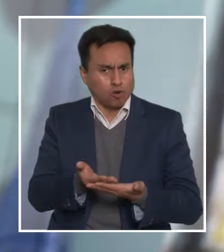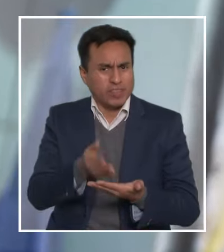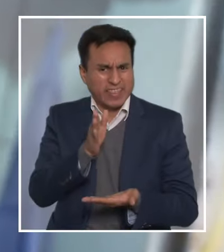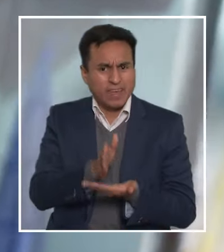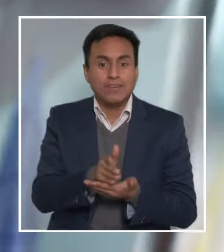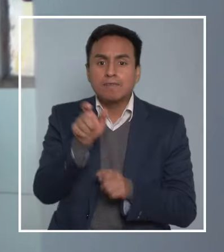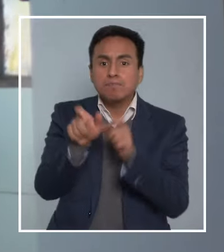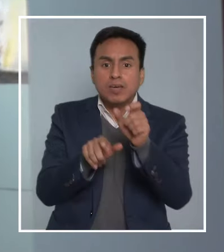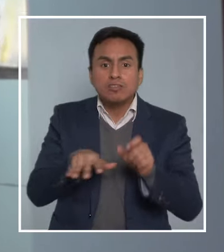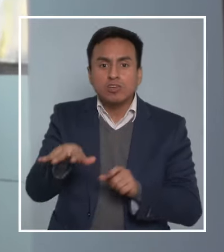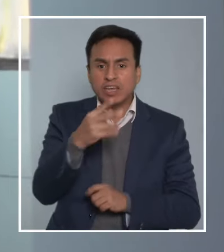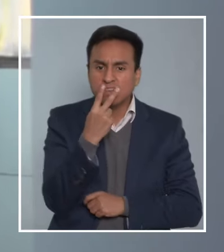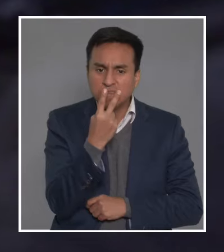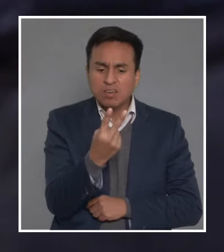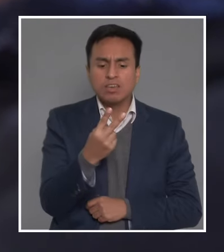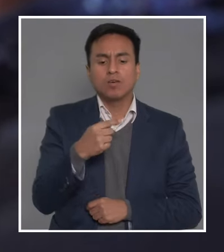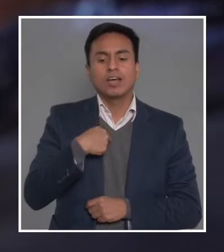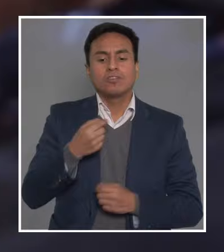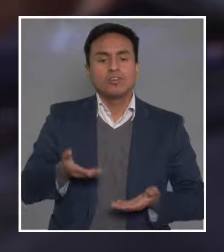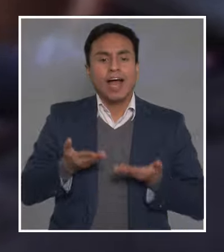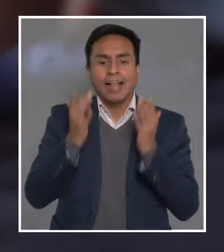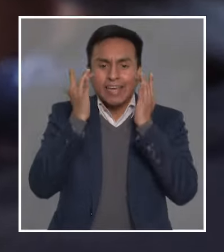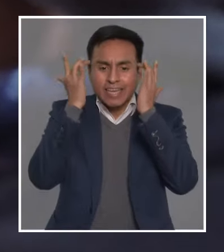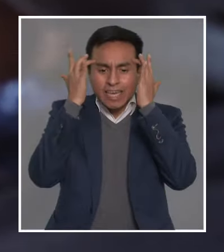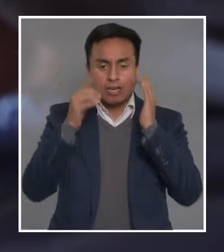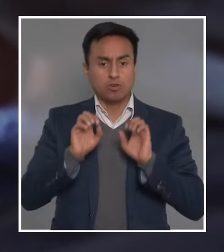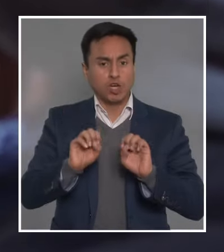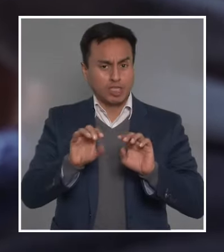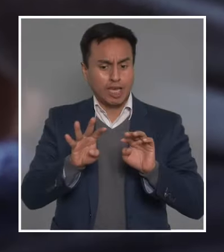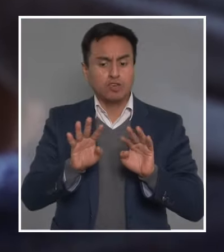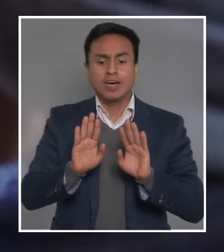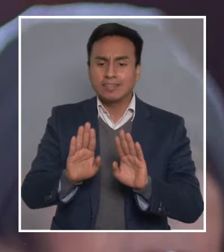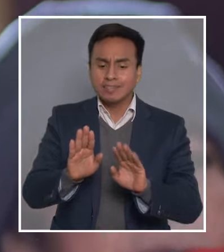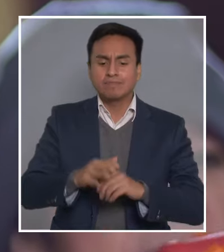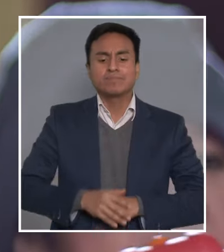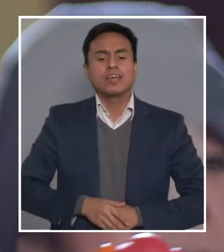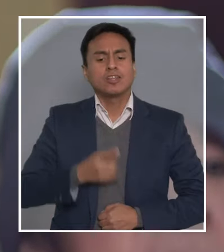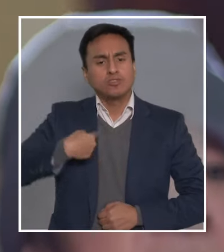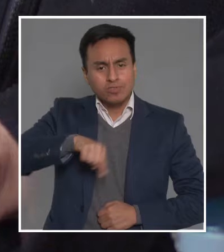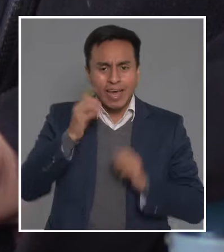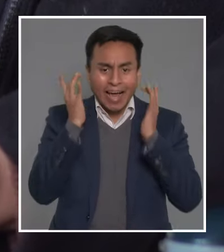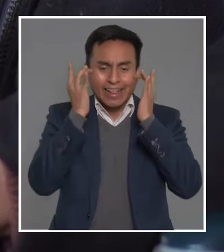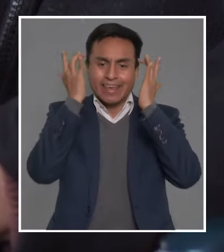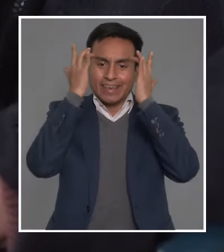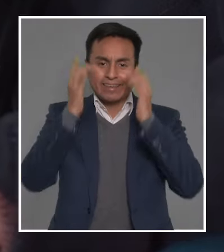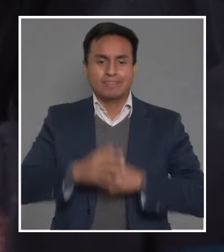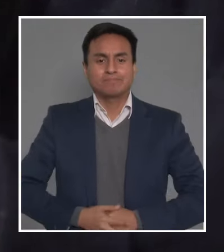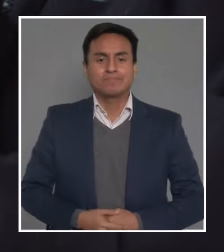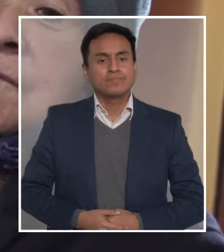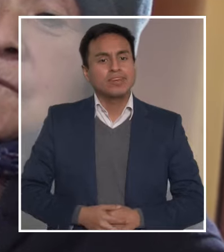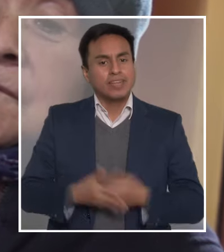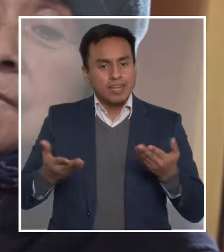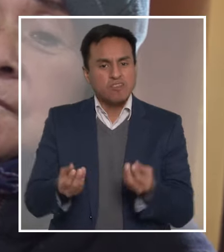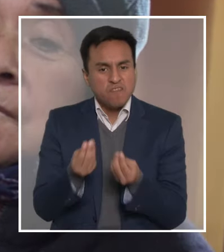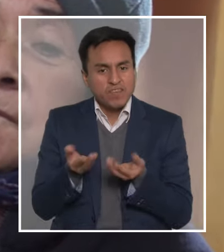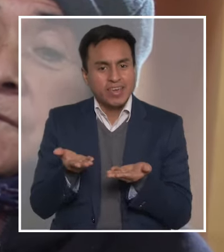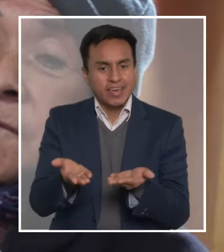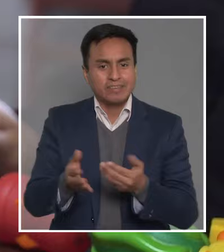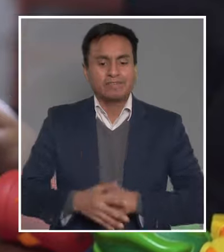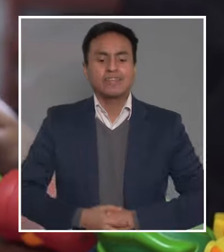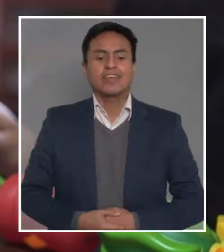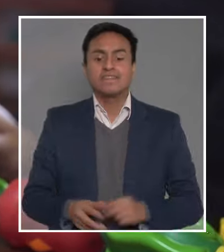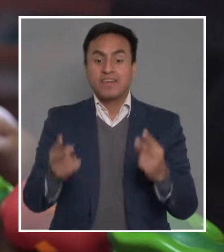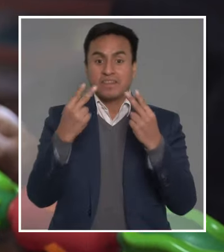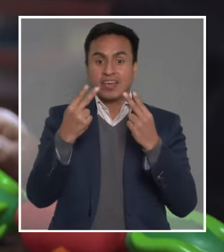poquito el corazón con las personas que uno ve. Le doy alegría porque yo les enseño a ser así. Tenemos que ser alegres, tenemos que tratarlos